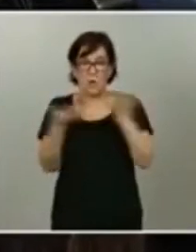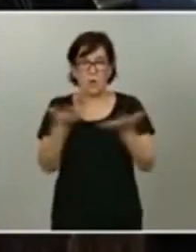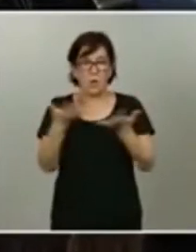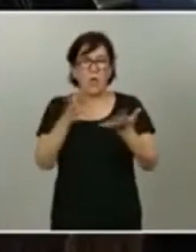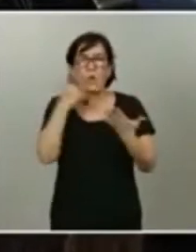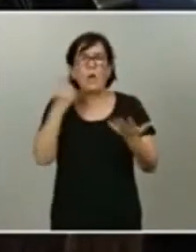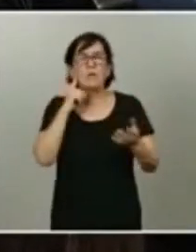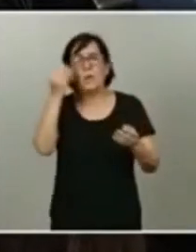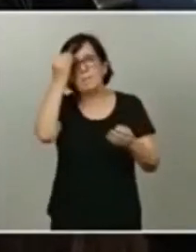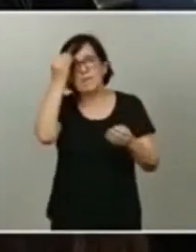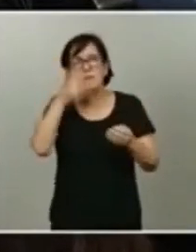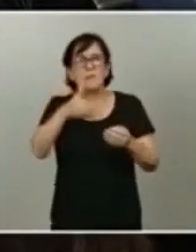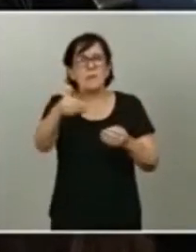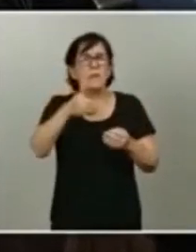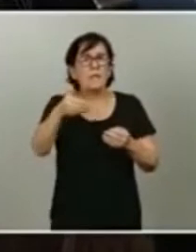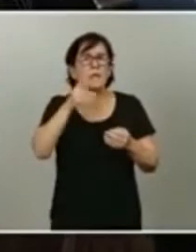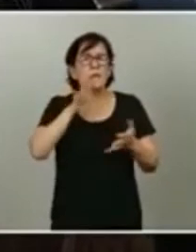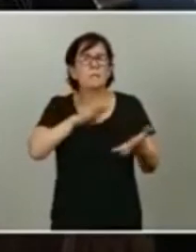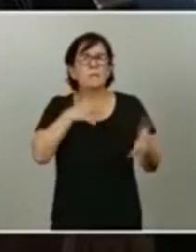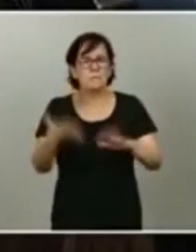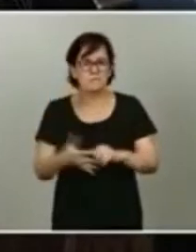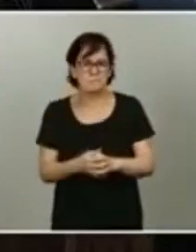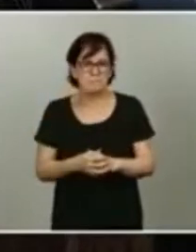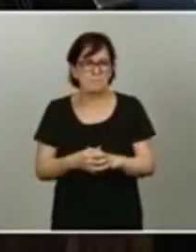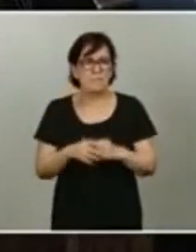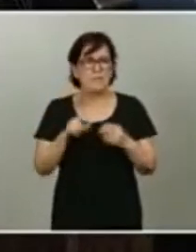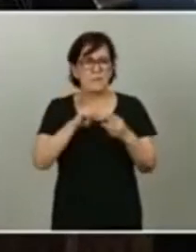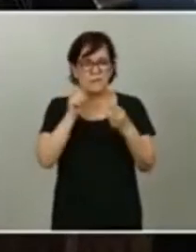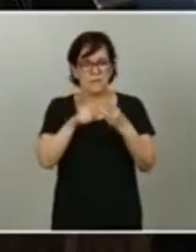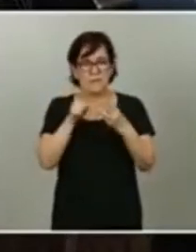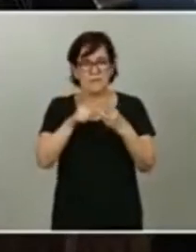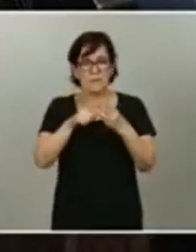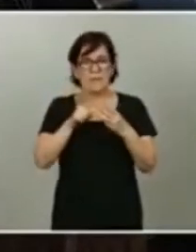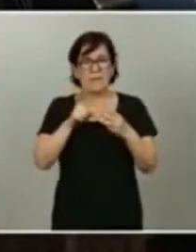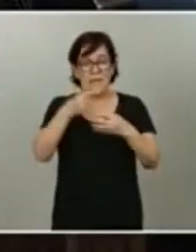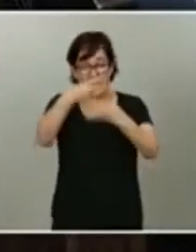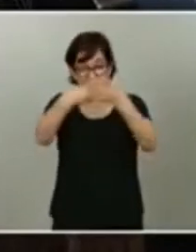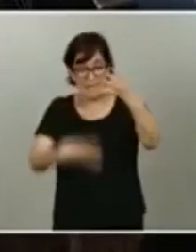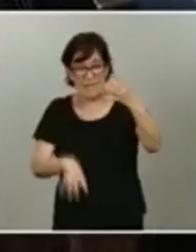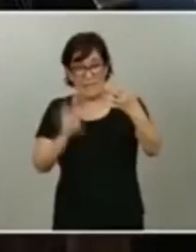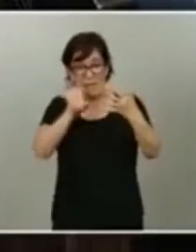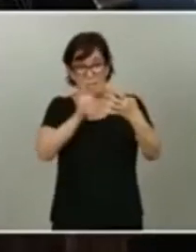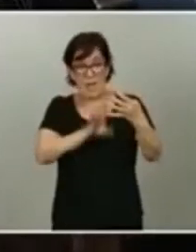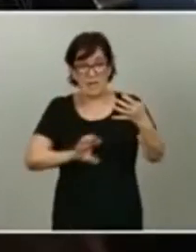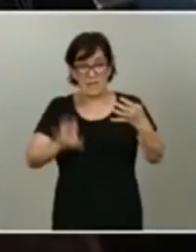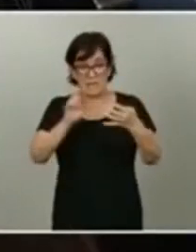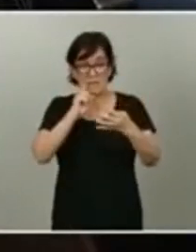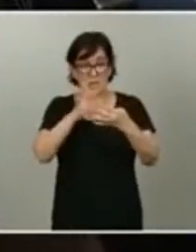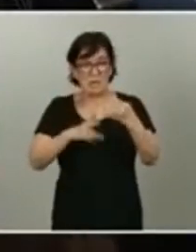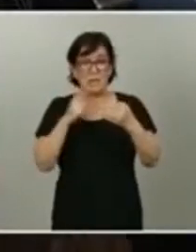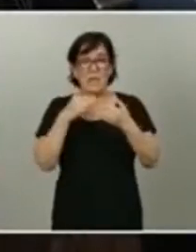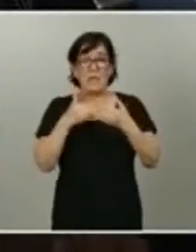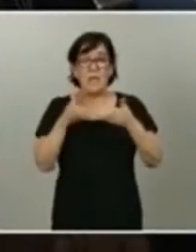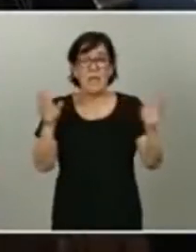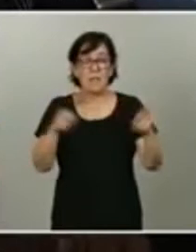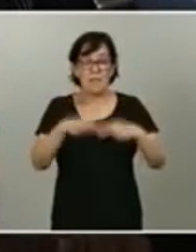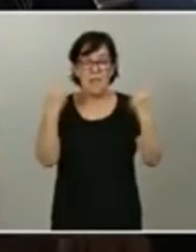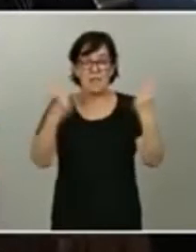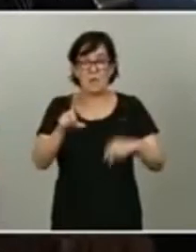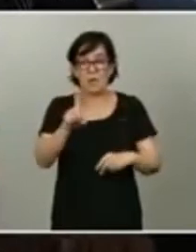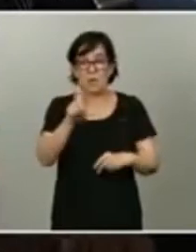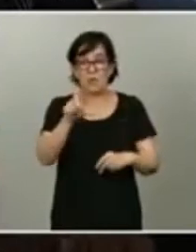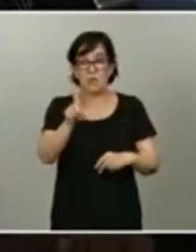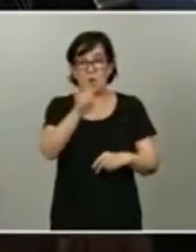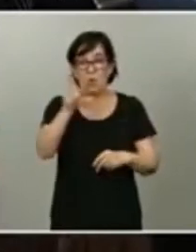se podría aplicar? Después, respecto a la lista de países con los que abrirá las fronteras el 1 de julio la Unión Europea,